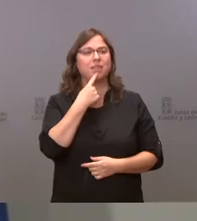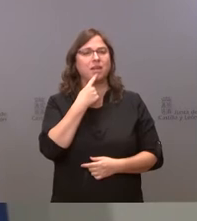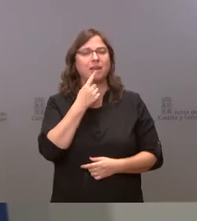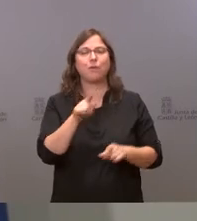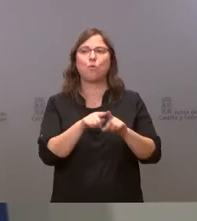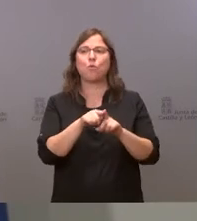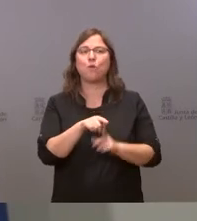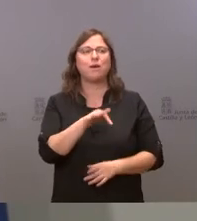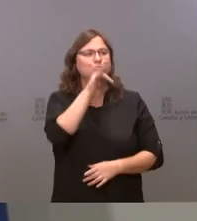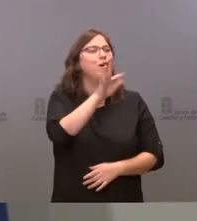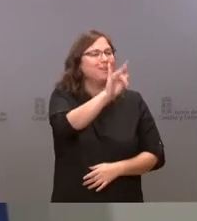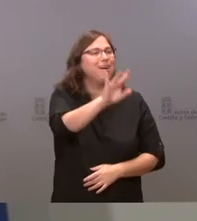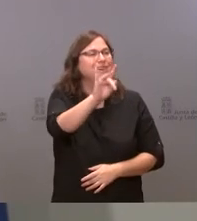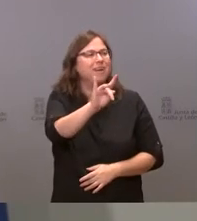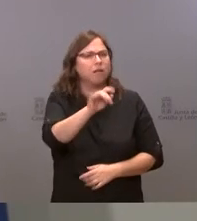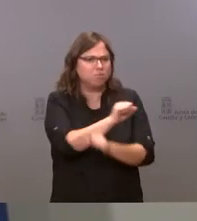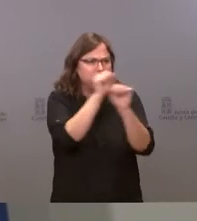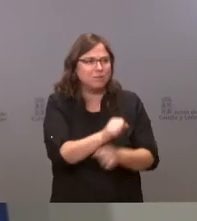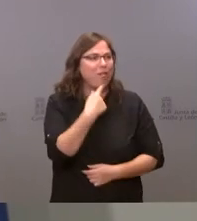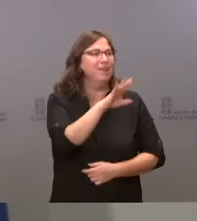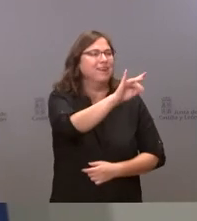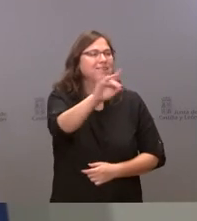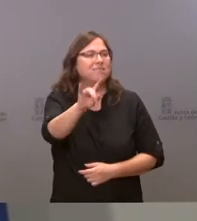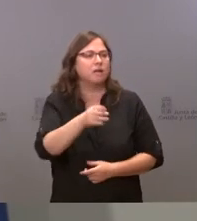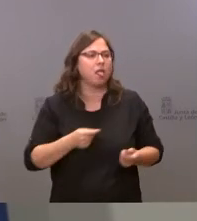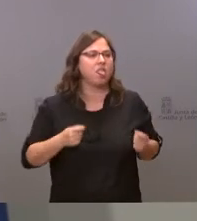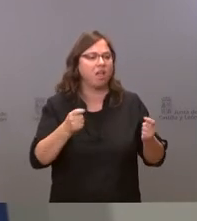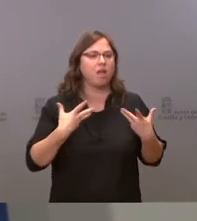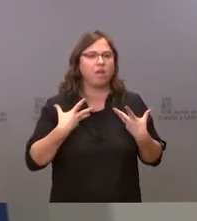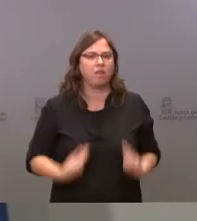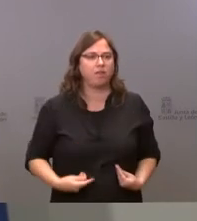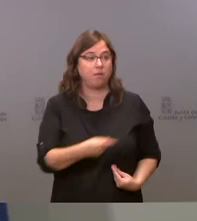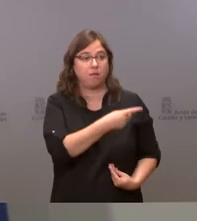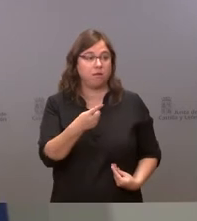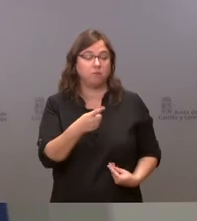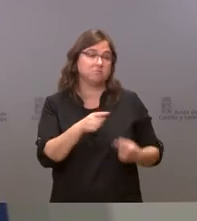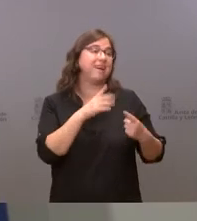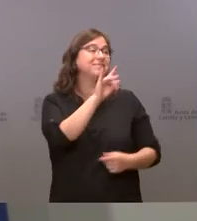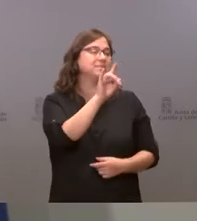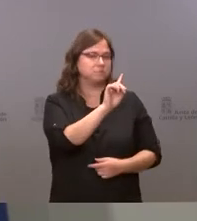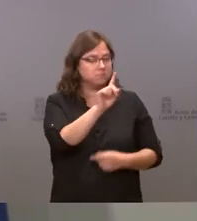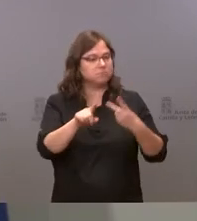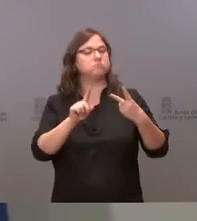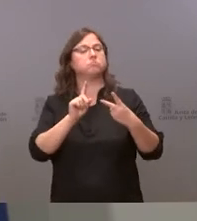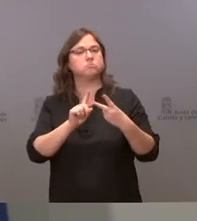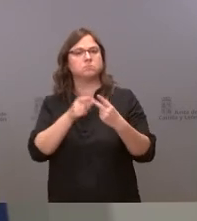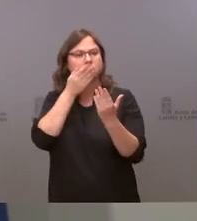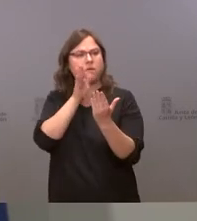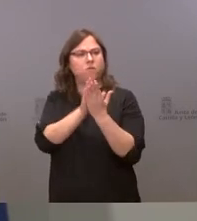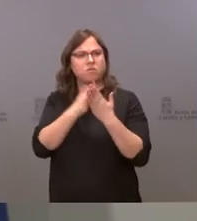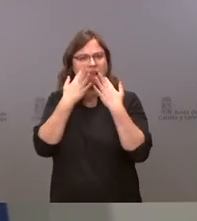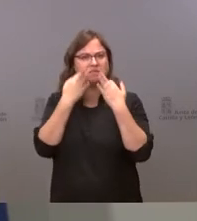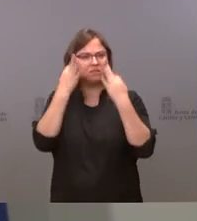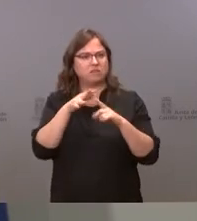algo imposible y luego generando muchísima frustración y otras enfrentando los problemas desde la seriedad del